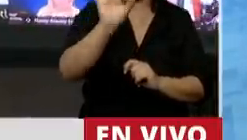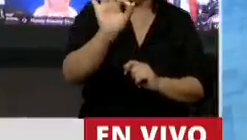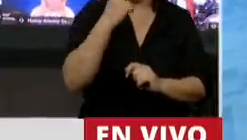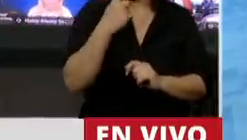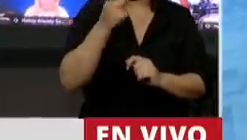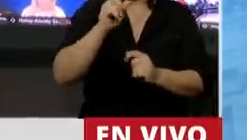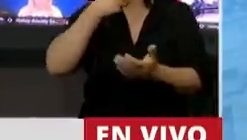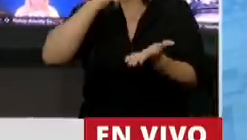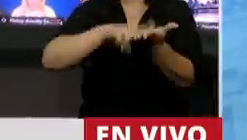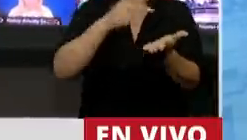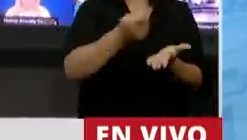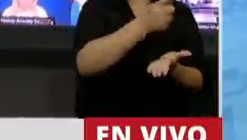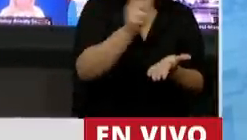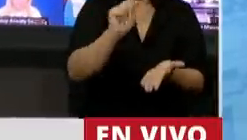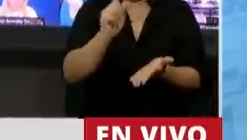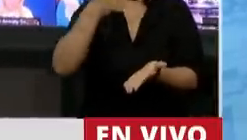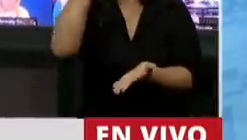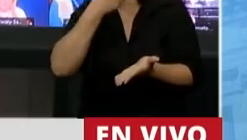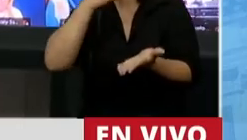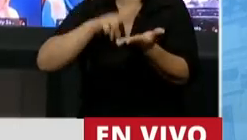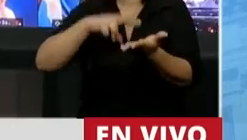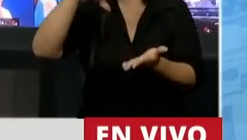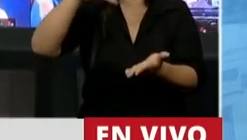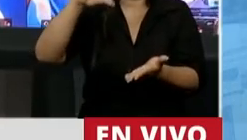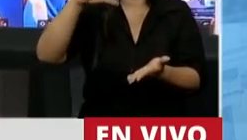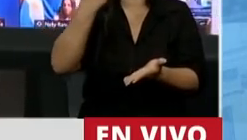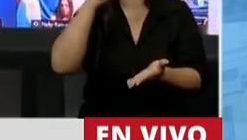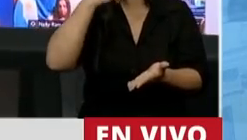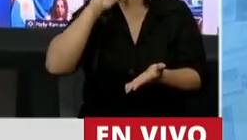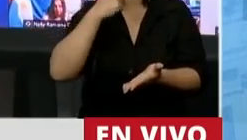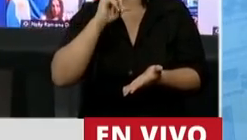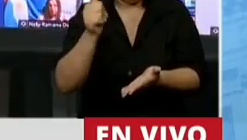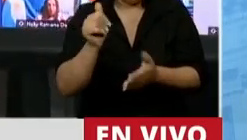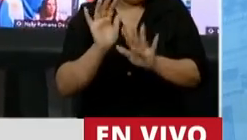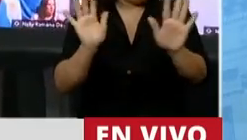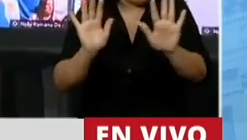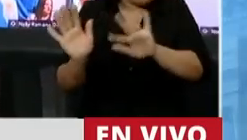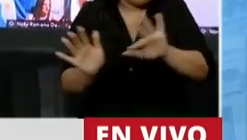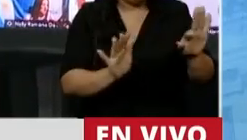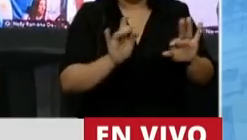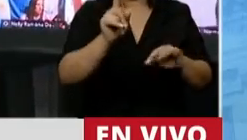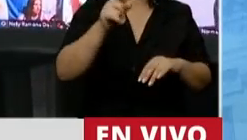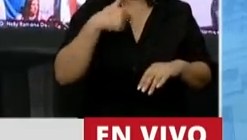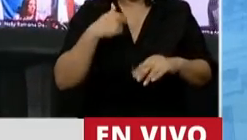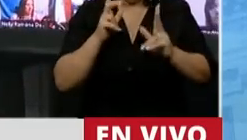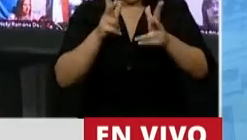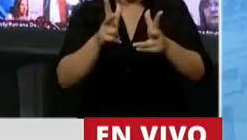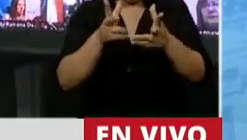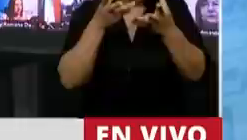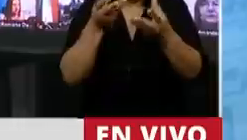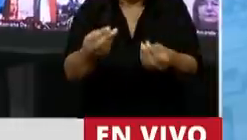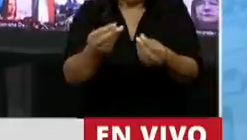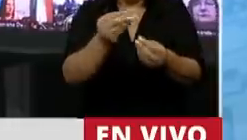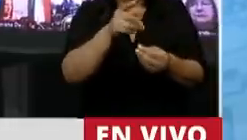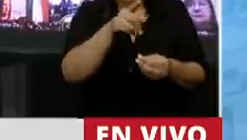que es un impuesto socialista, es un impuesto populista. Yo le voy a ahorrar a algunos diputados para que no se abochornen